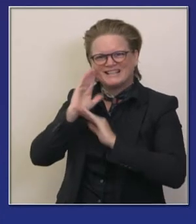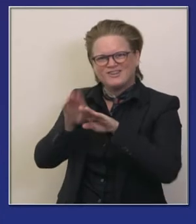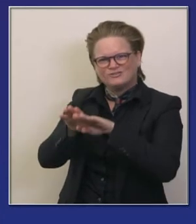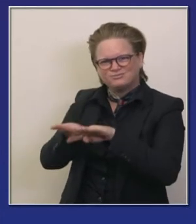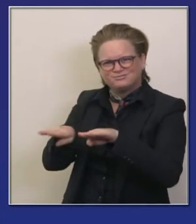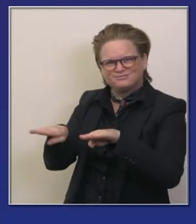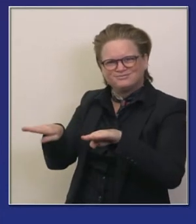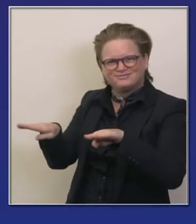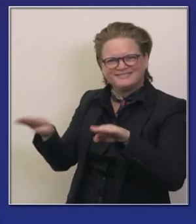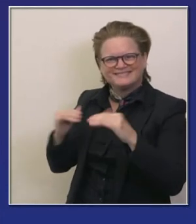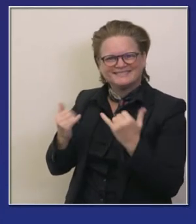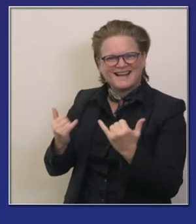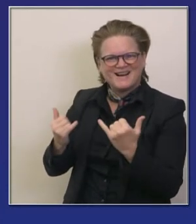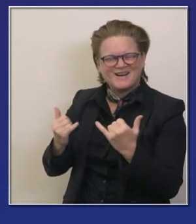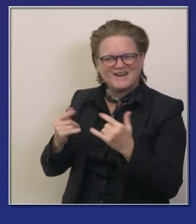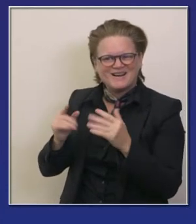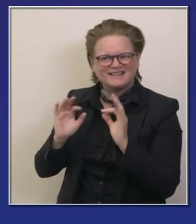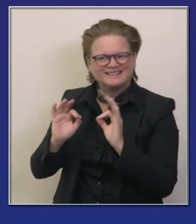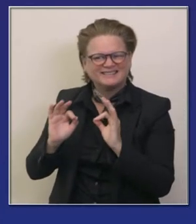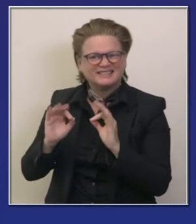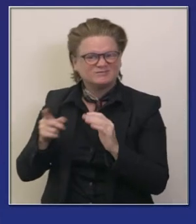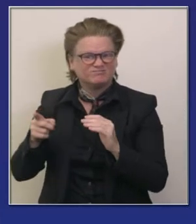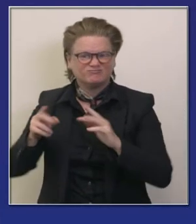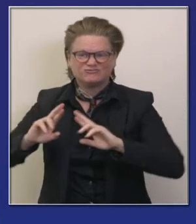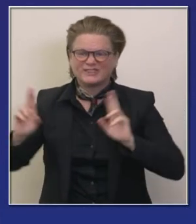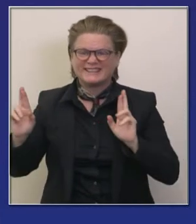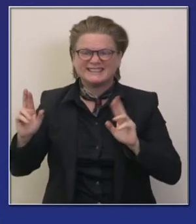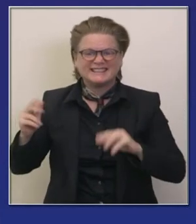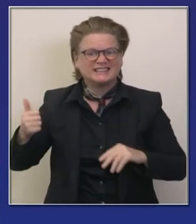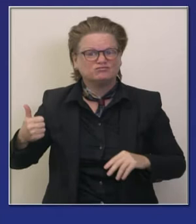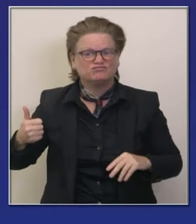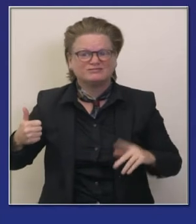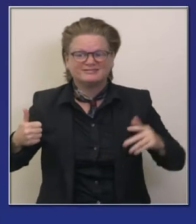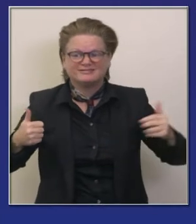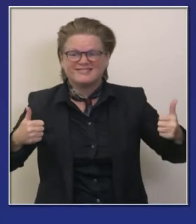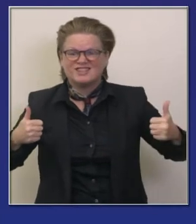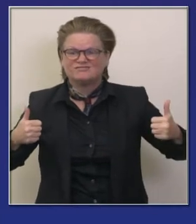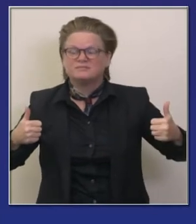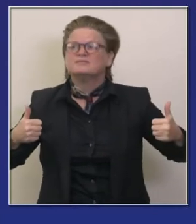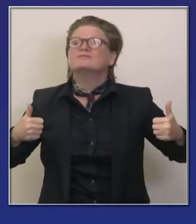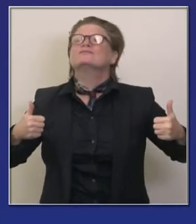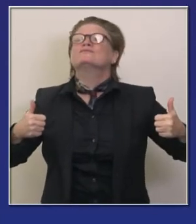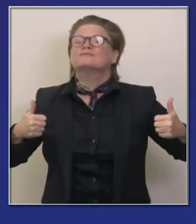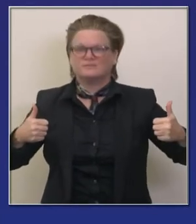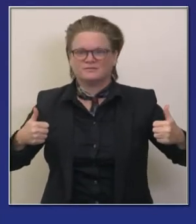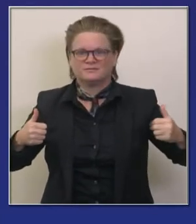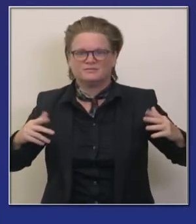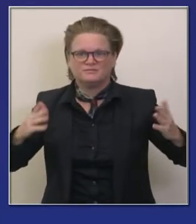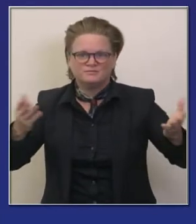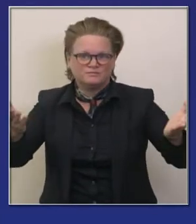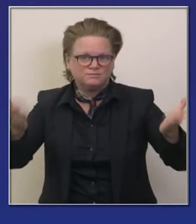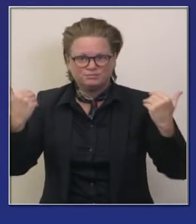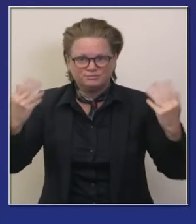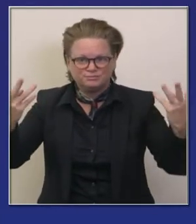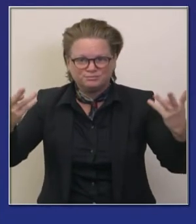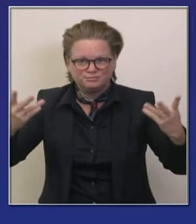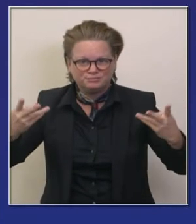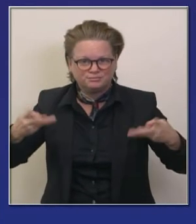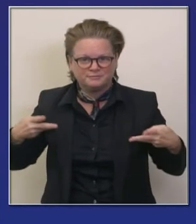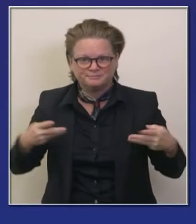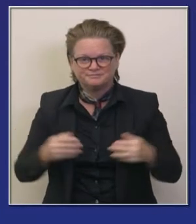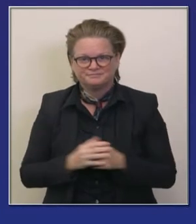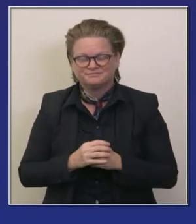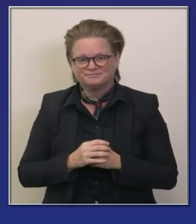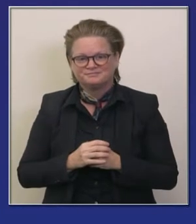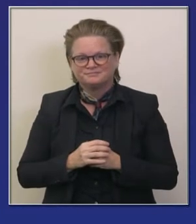comenzaremos a aprender las luces preparando ese lugar es para esas instalaciones para